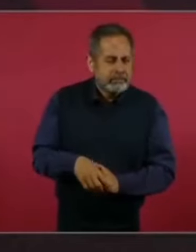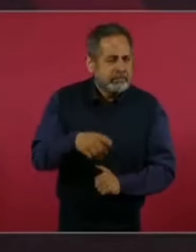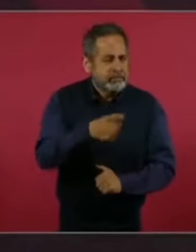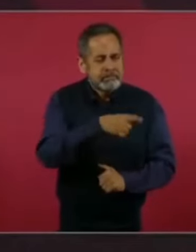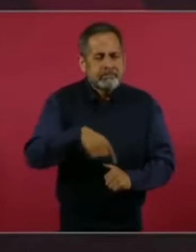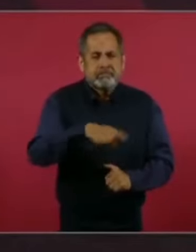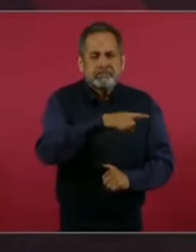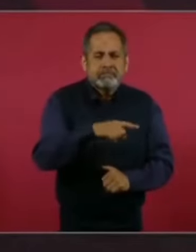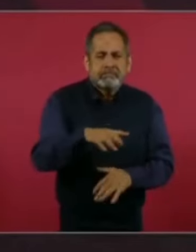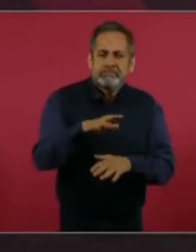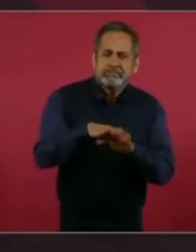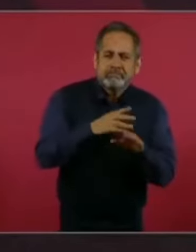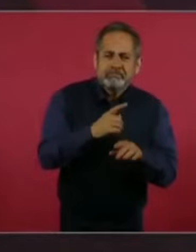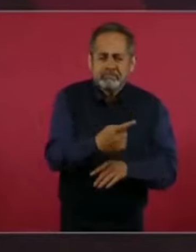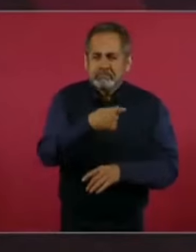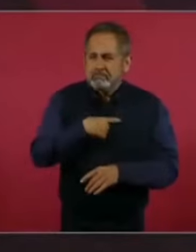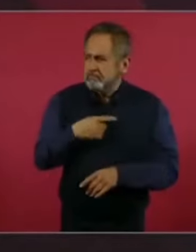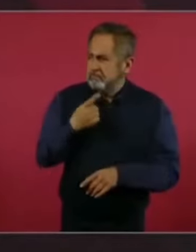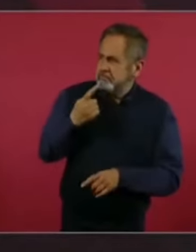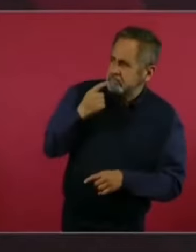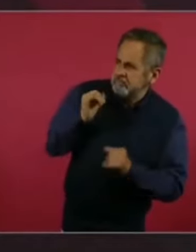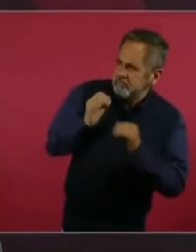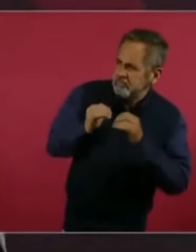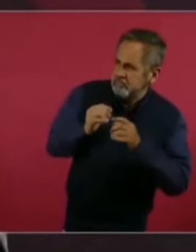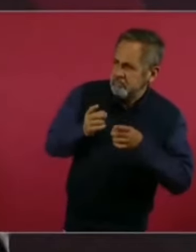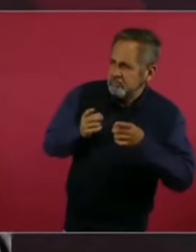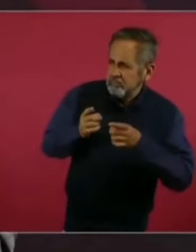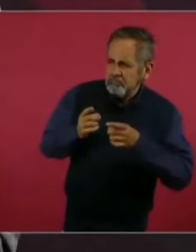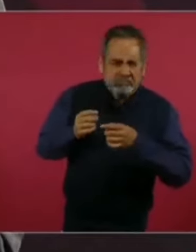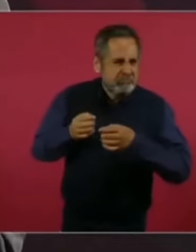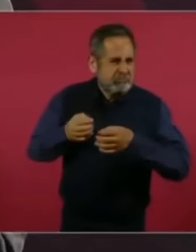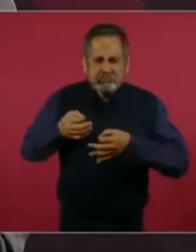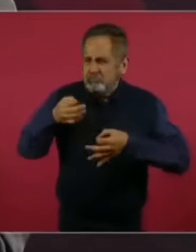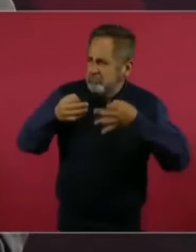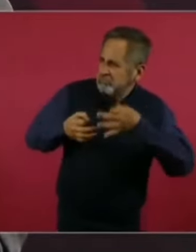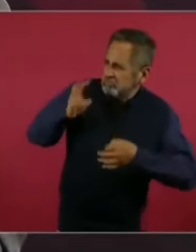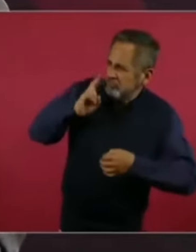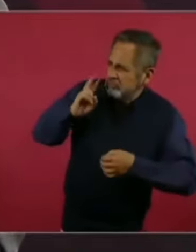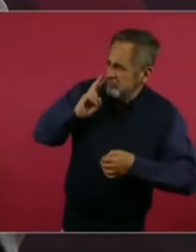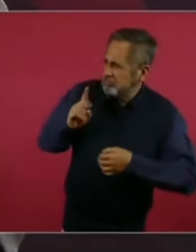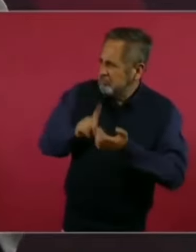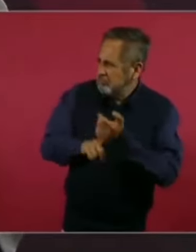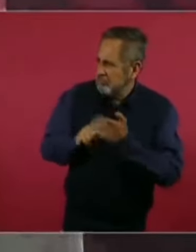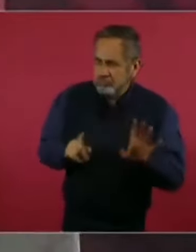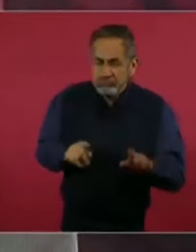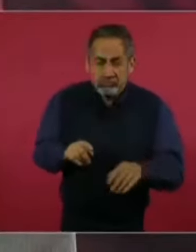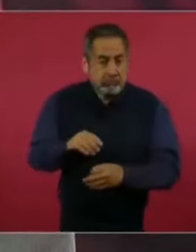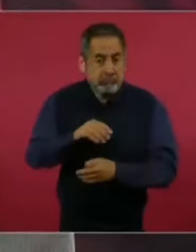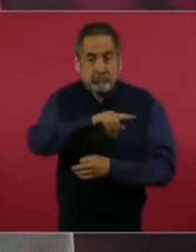no me conceden todo. Y